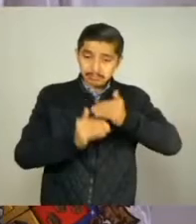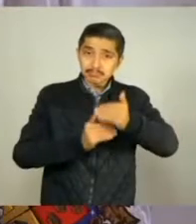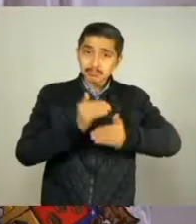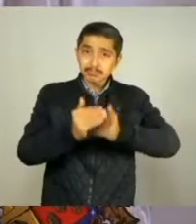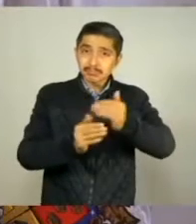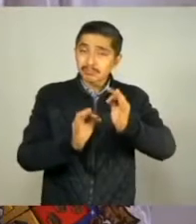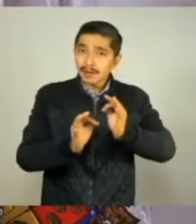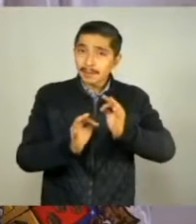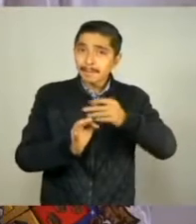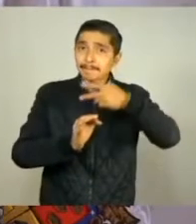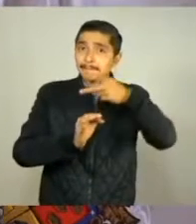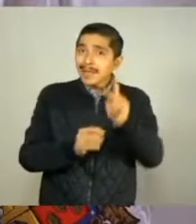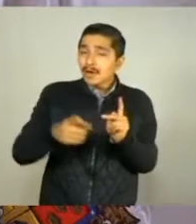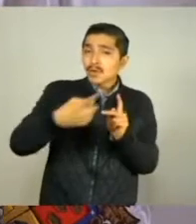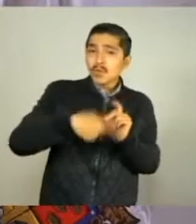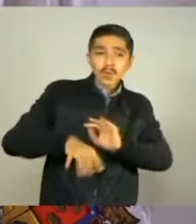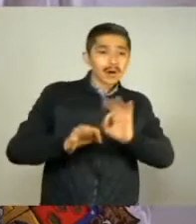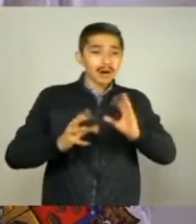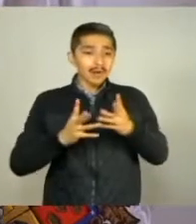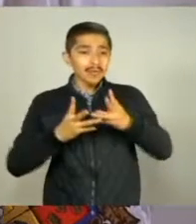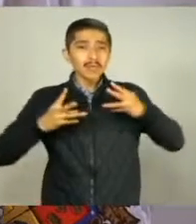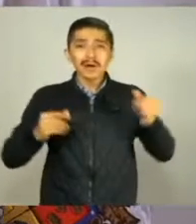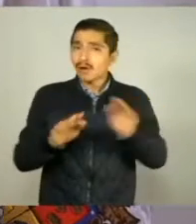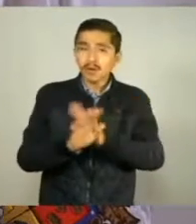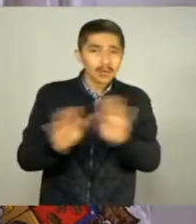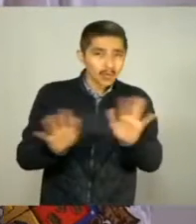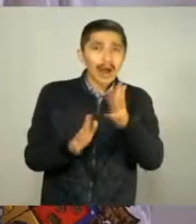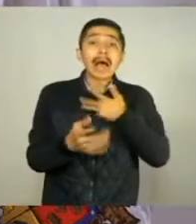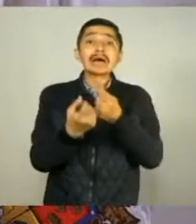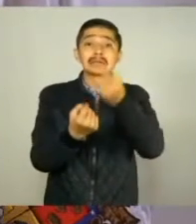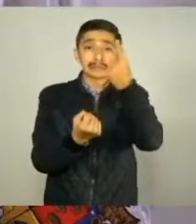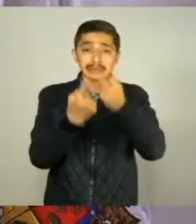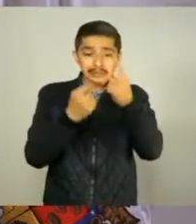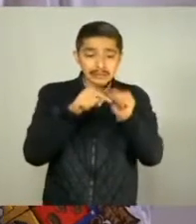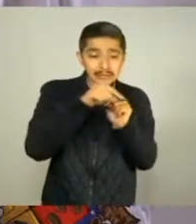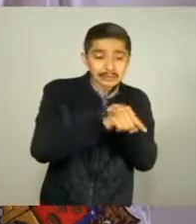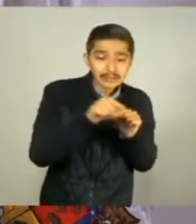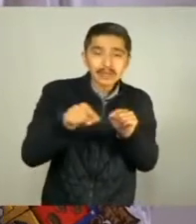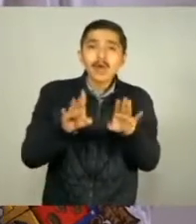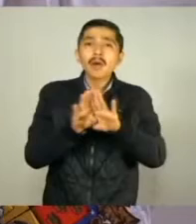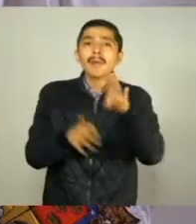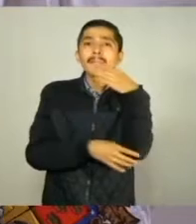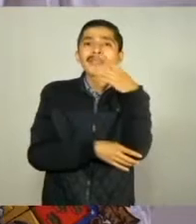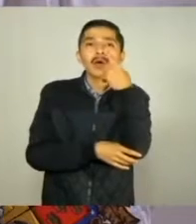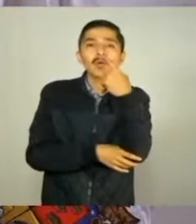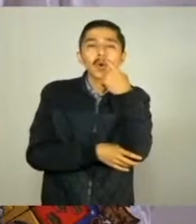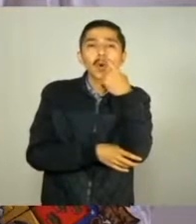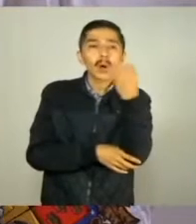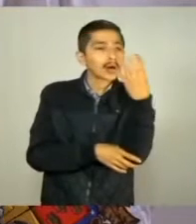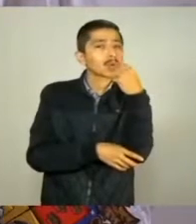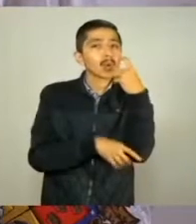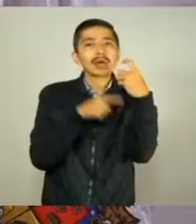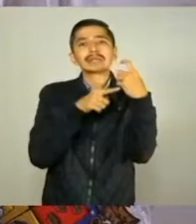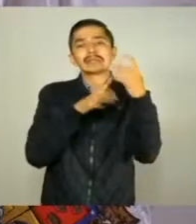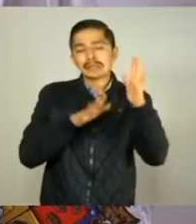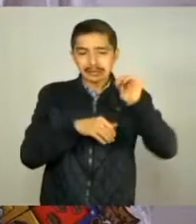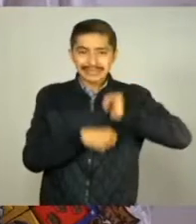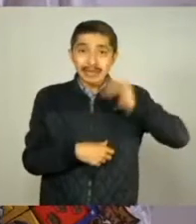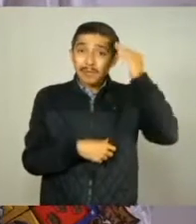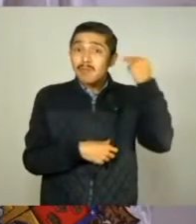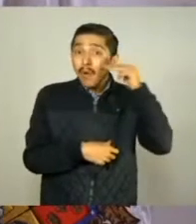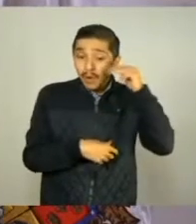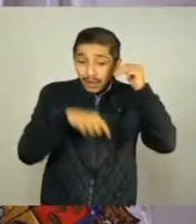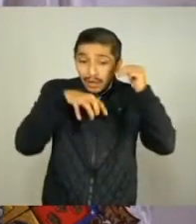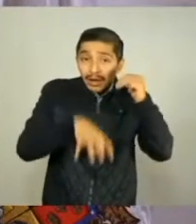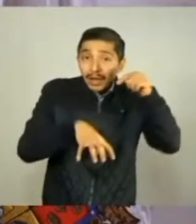50 y el 75 por ciento de su capacidad, es necesario avanzar y adaptarse a las medidas